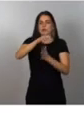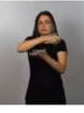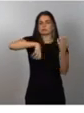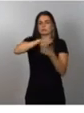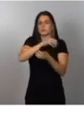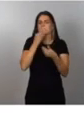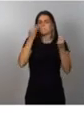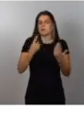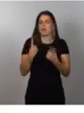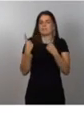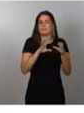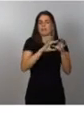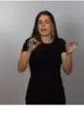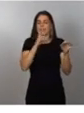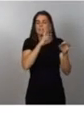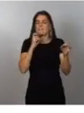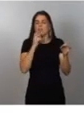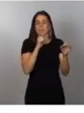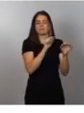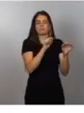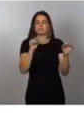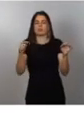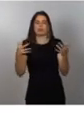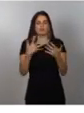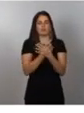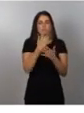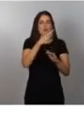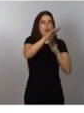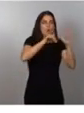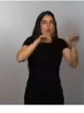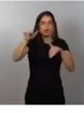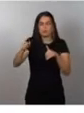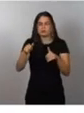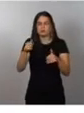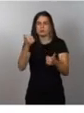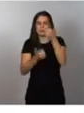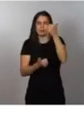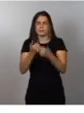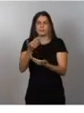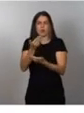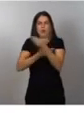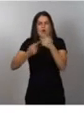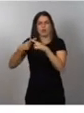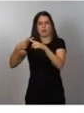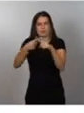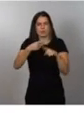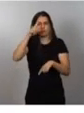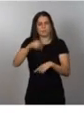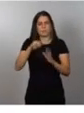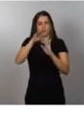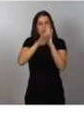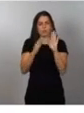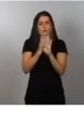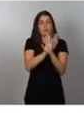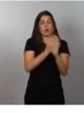la cadena de valor a través de las convocatorias competitivas, coordinadas y programadas y con unas condiciones financieras